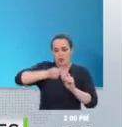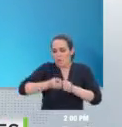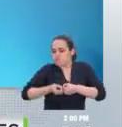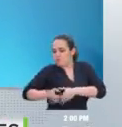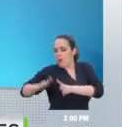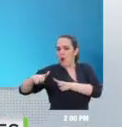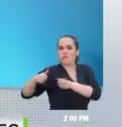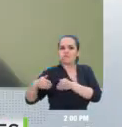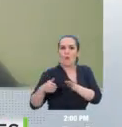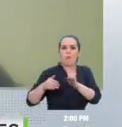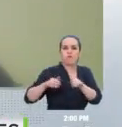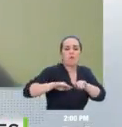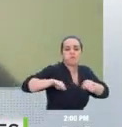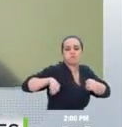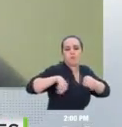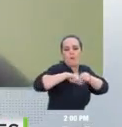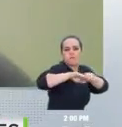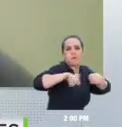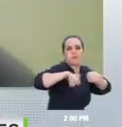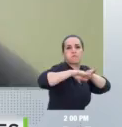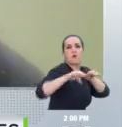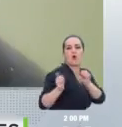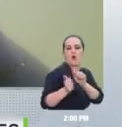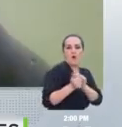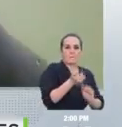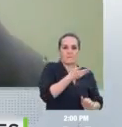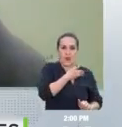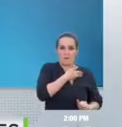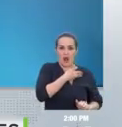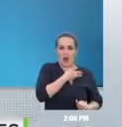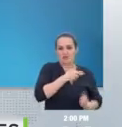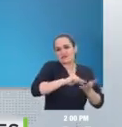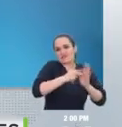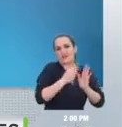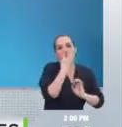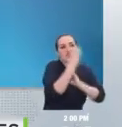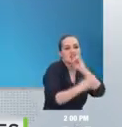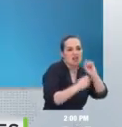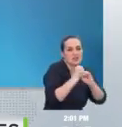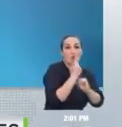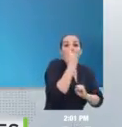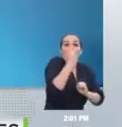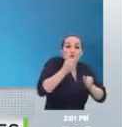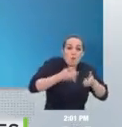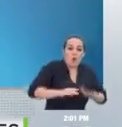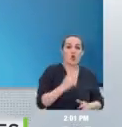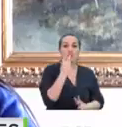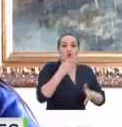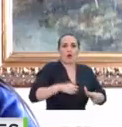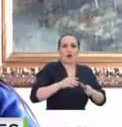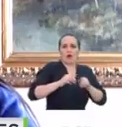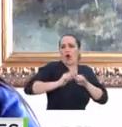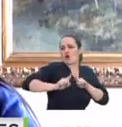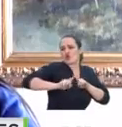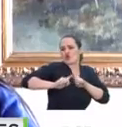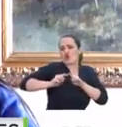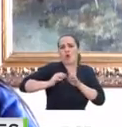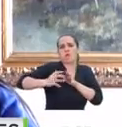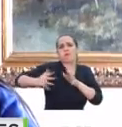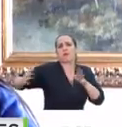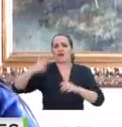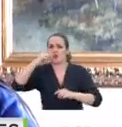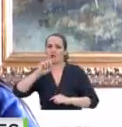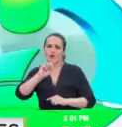o sea que la hembra puede quedar cada tres años embarazada y puede tener solamente uno o dos animales en su proceso de